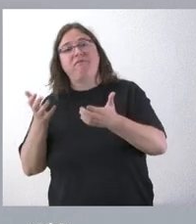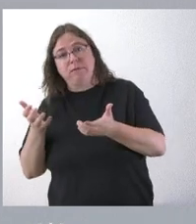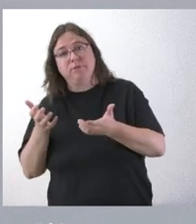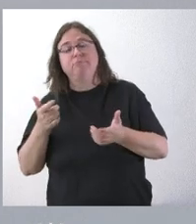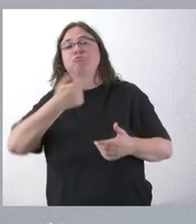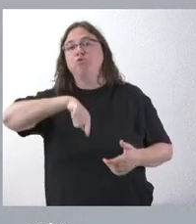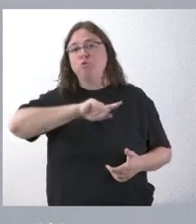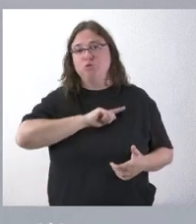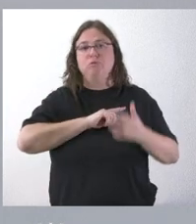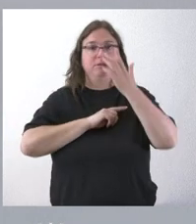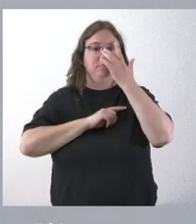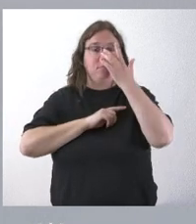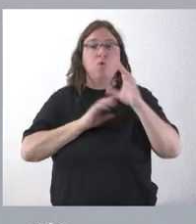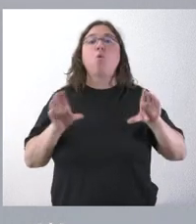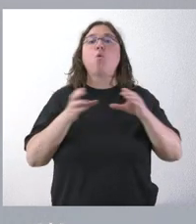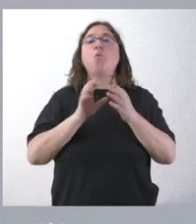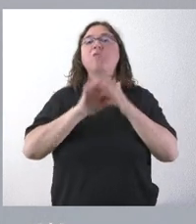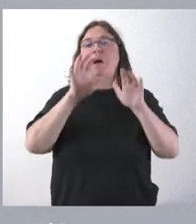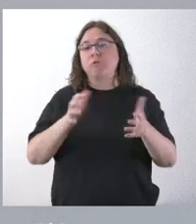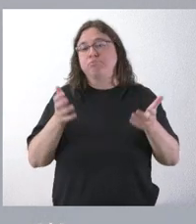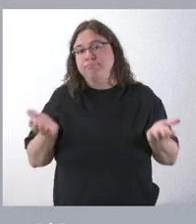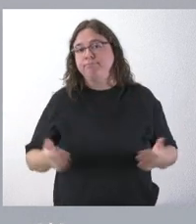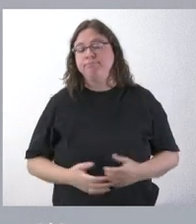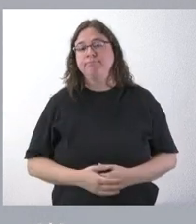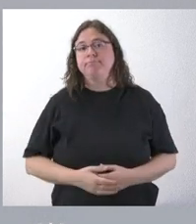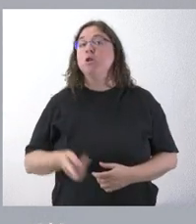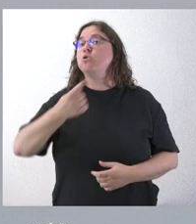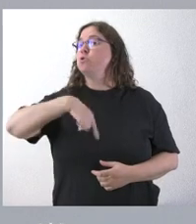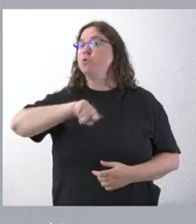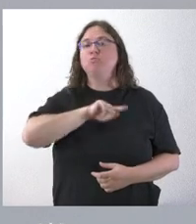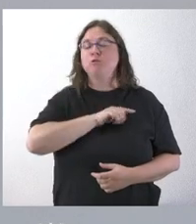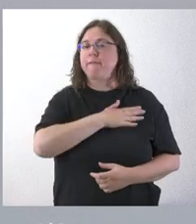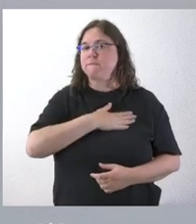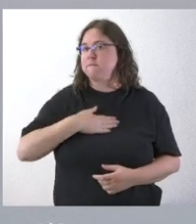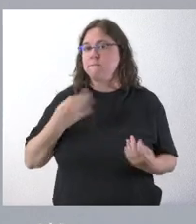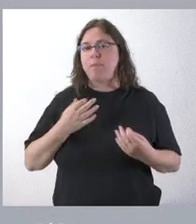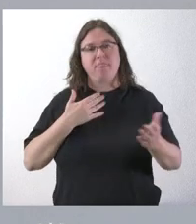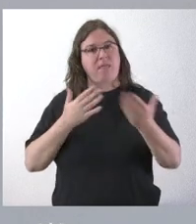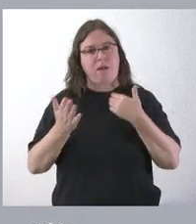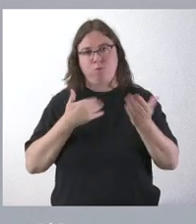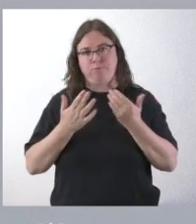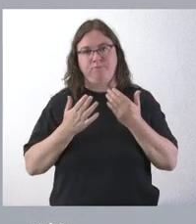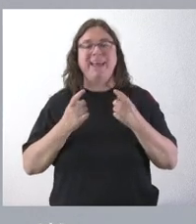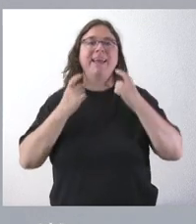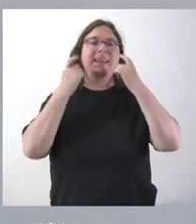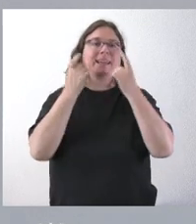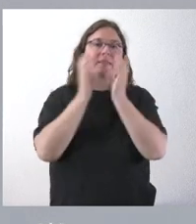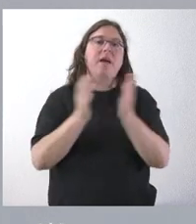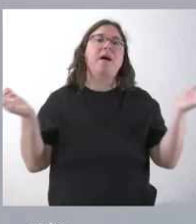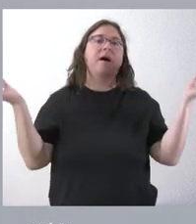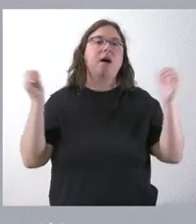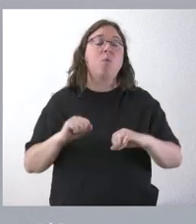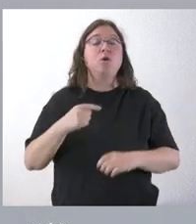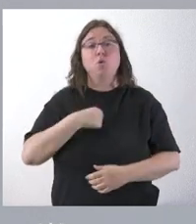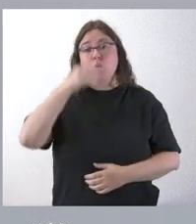apreciaciones de la Junta de Castilla y León. En todo caso, lo que nosotros nos mueve siempre es el diálogo, el intento de acuerdo, y nos parecería muy